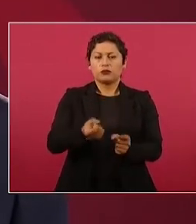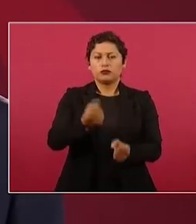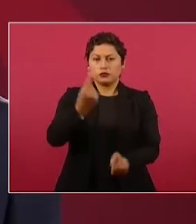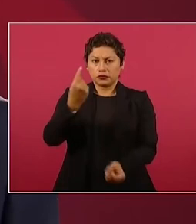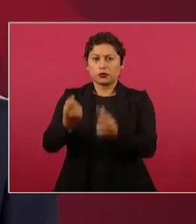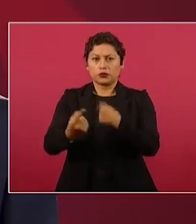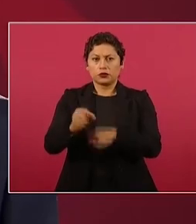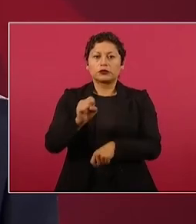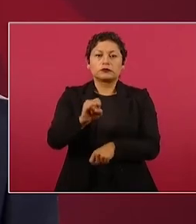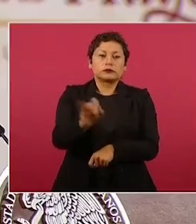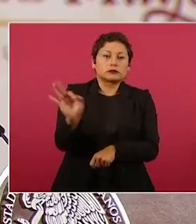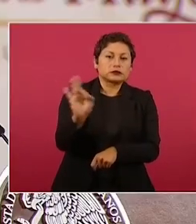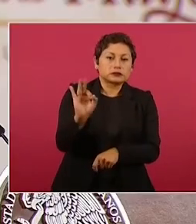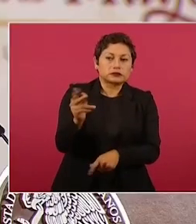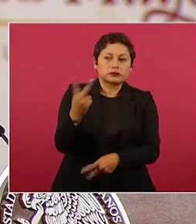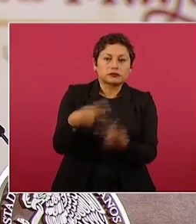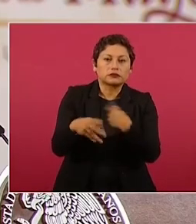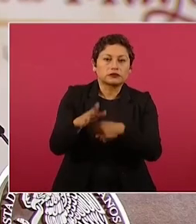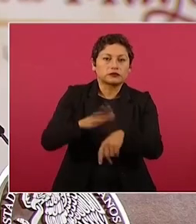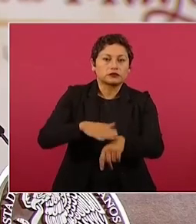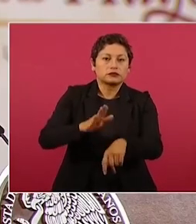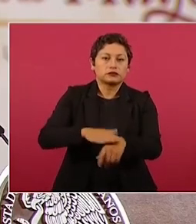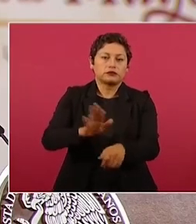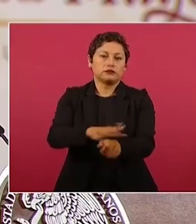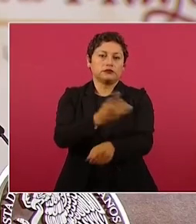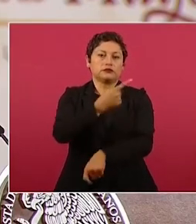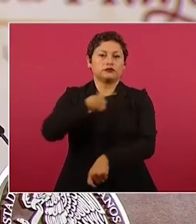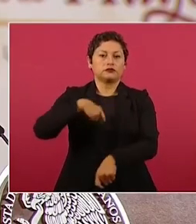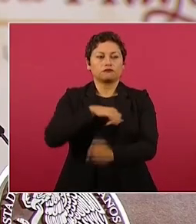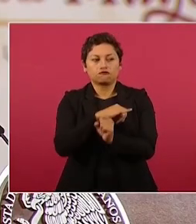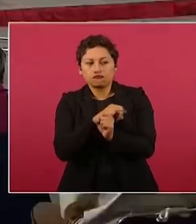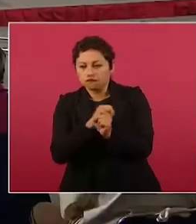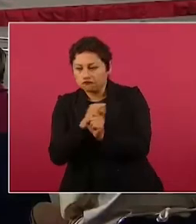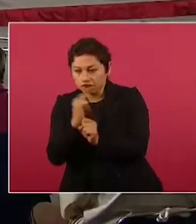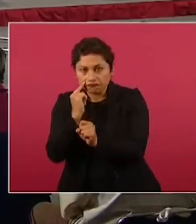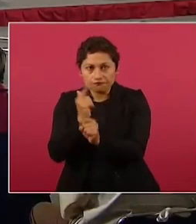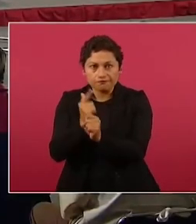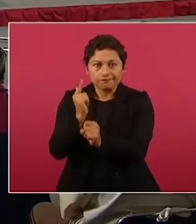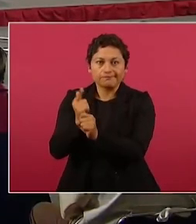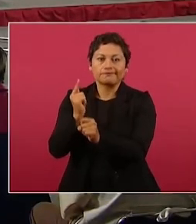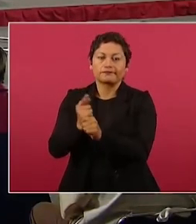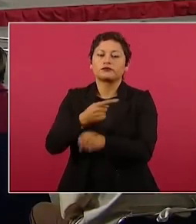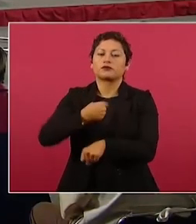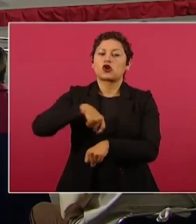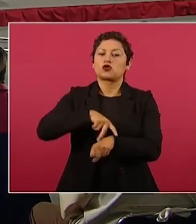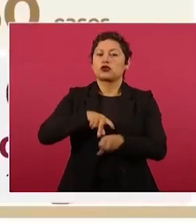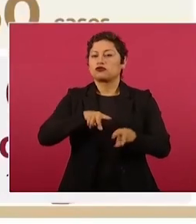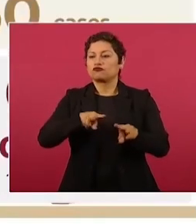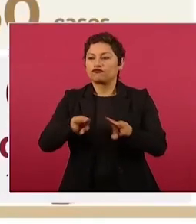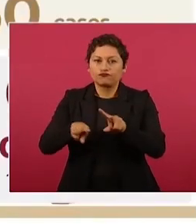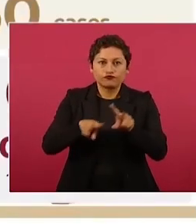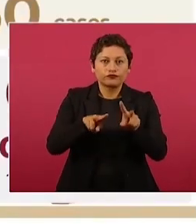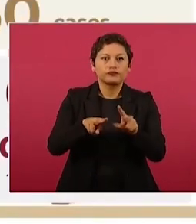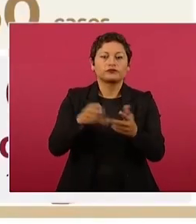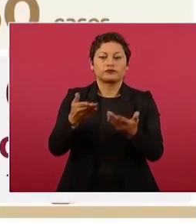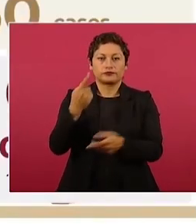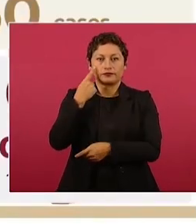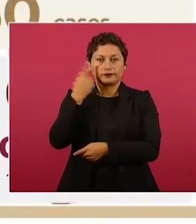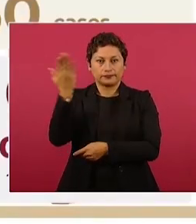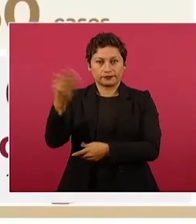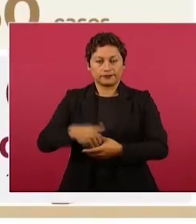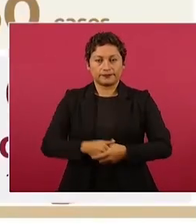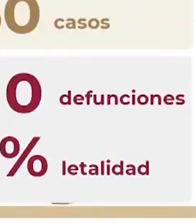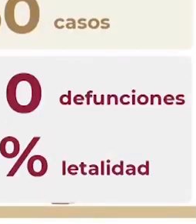más casos conforme los seguiremos buscando con una vigilancia activa que tenemos montada desde el inicio del aviso